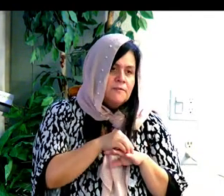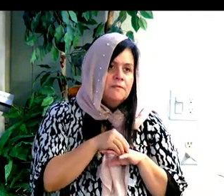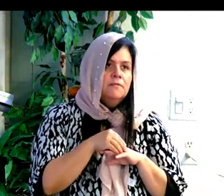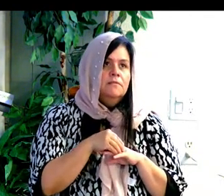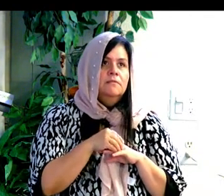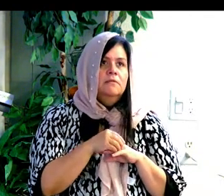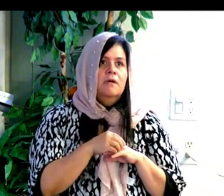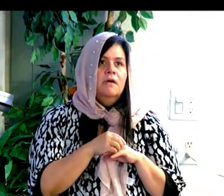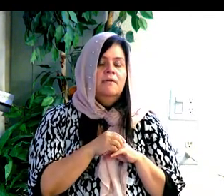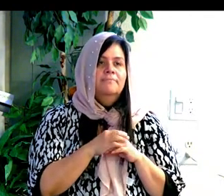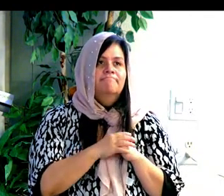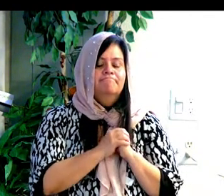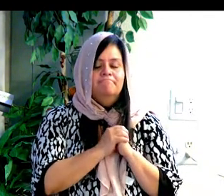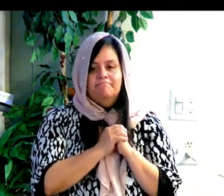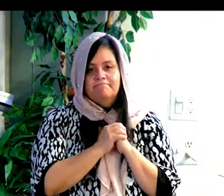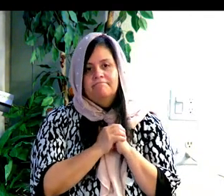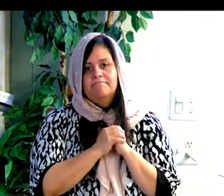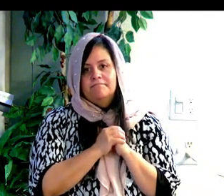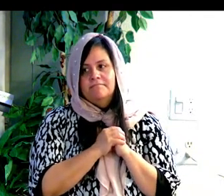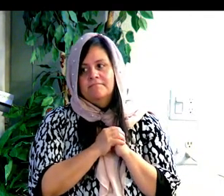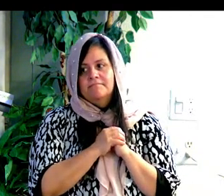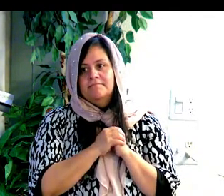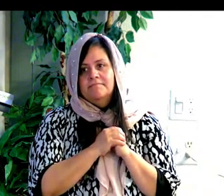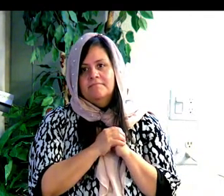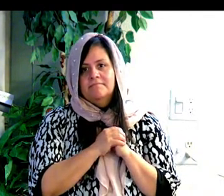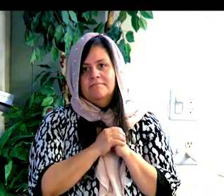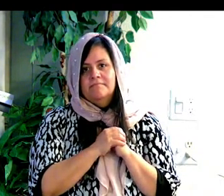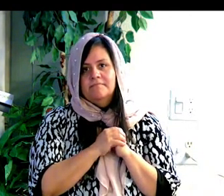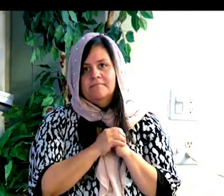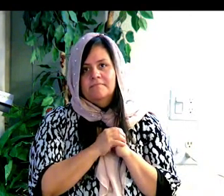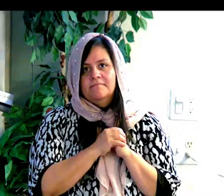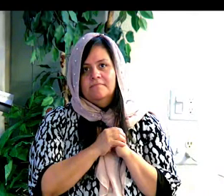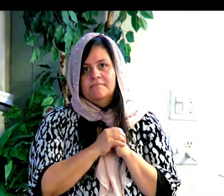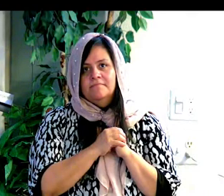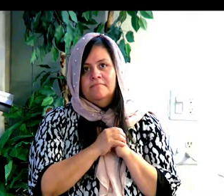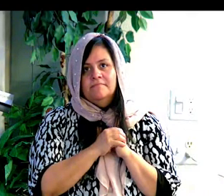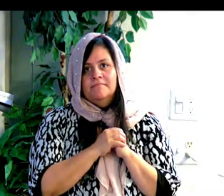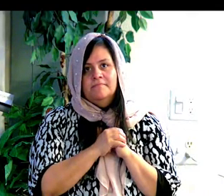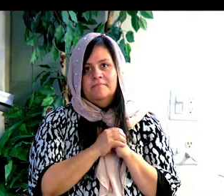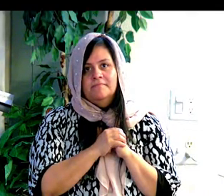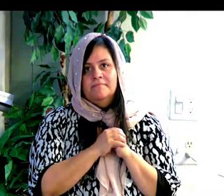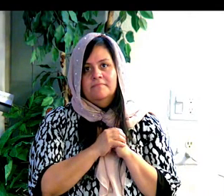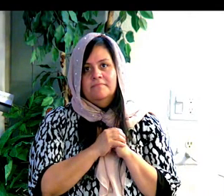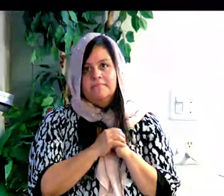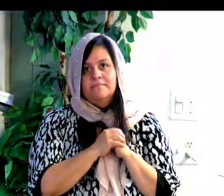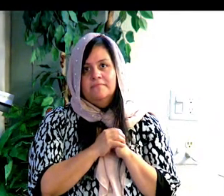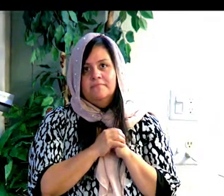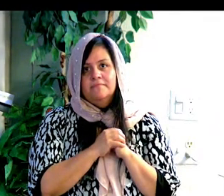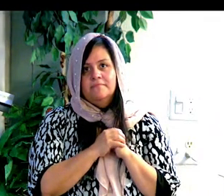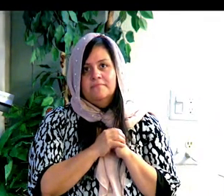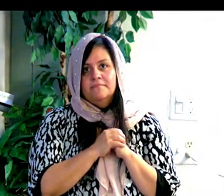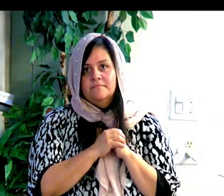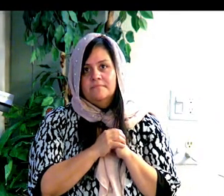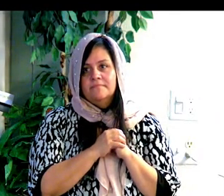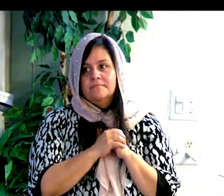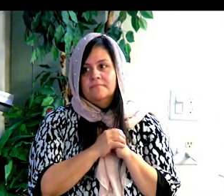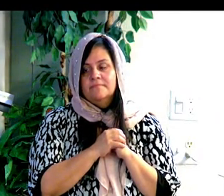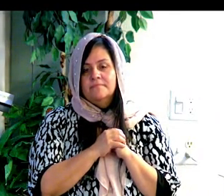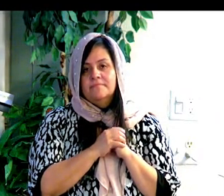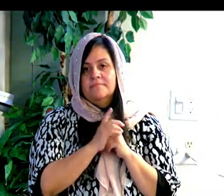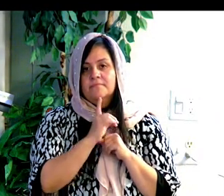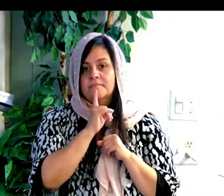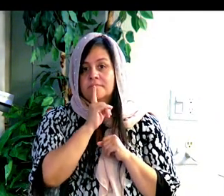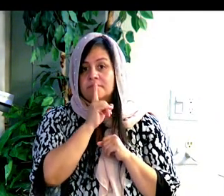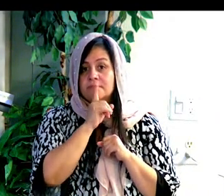animar a la novia para que espere al esposo, como que él va a regresar. The hardest, the